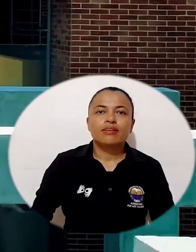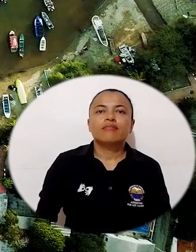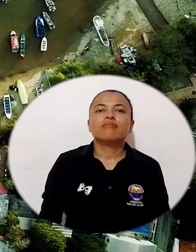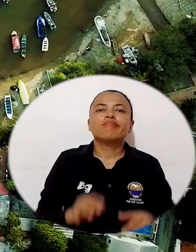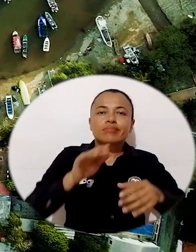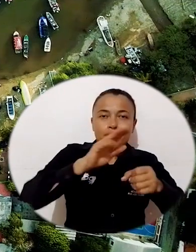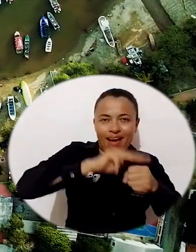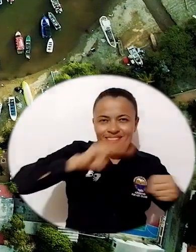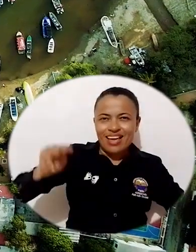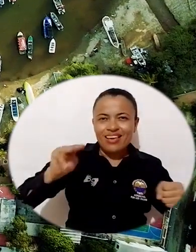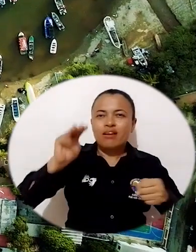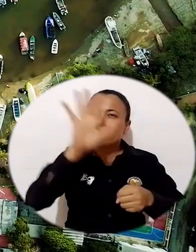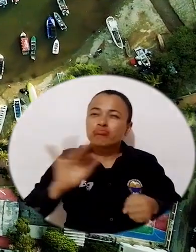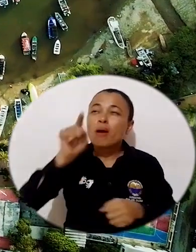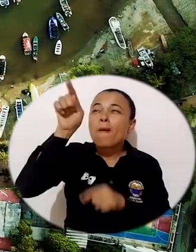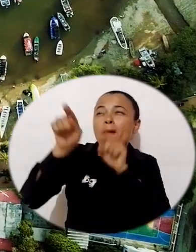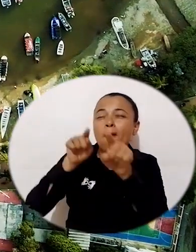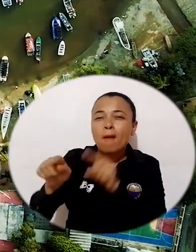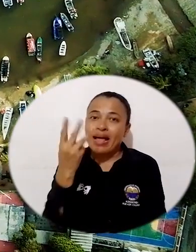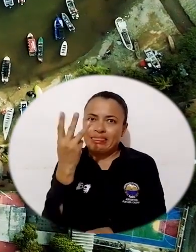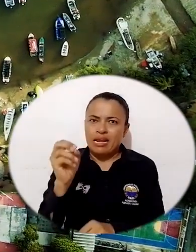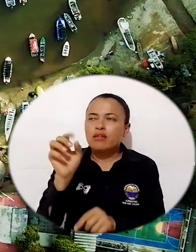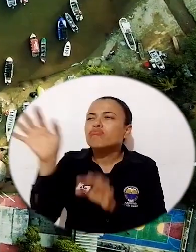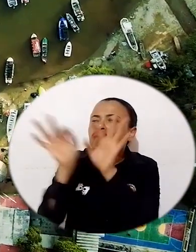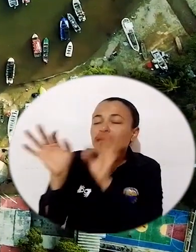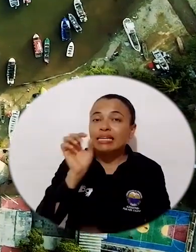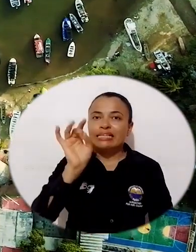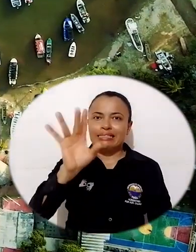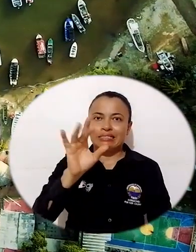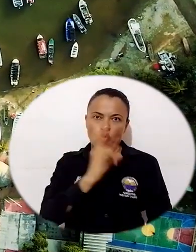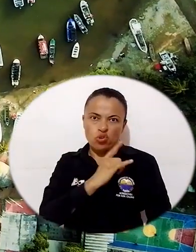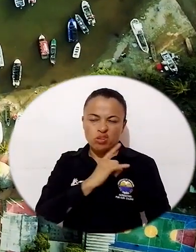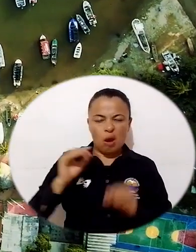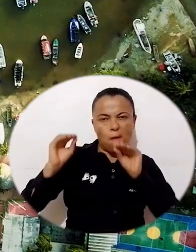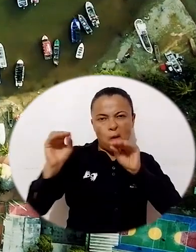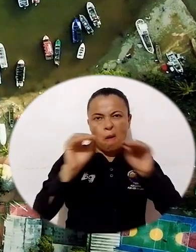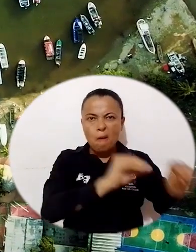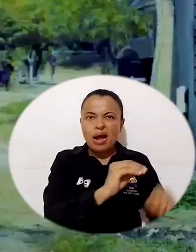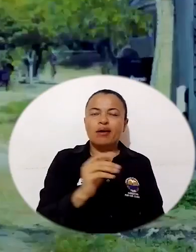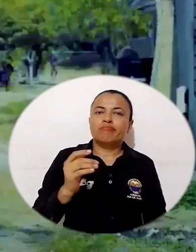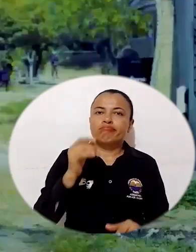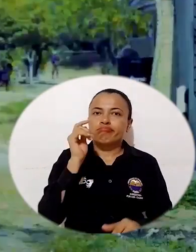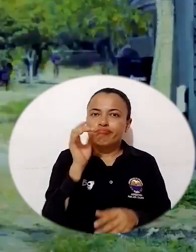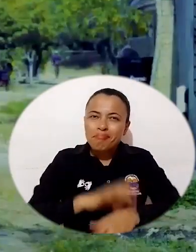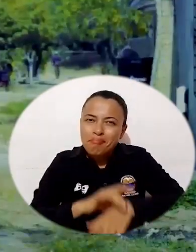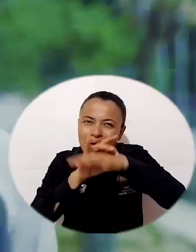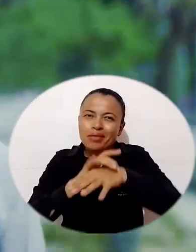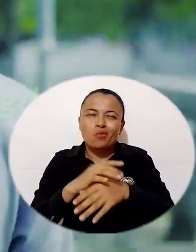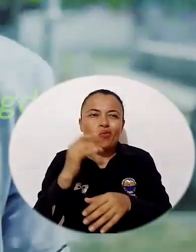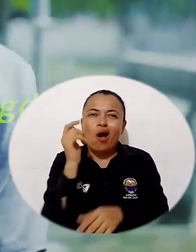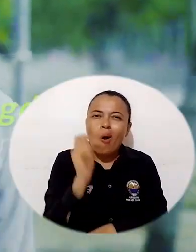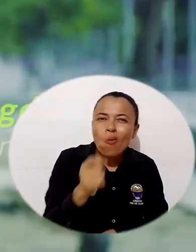15 de los 30 municipios del Magdalena no podían aspirar a formar médicos, ingenieros, abogados en su propia universidad.